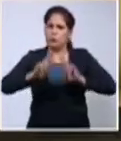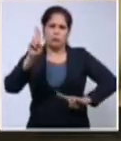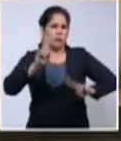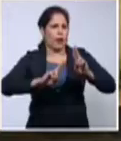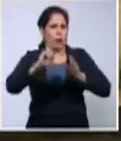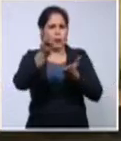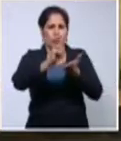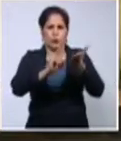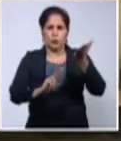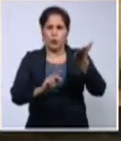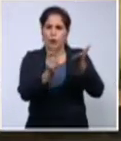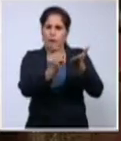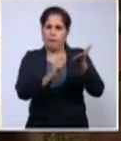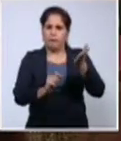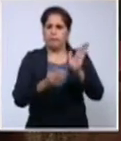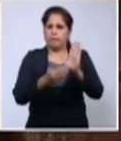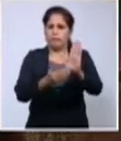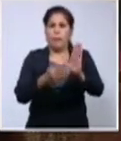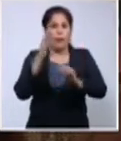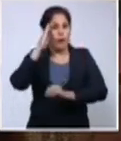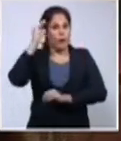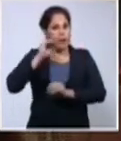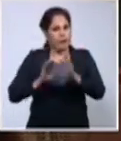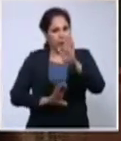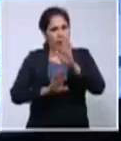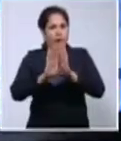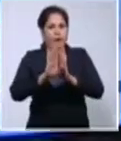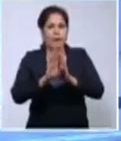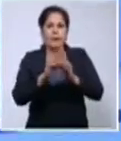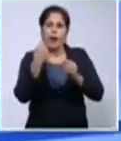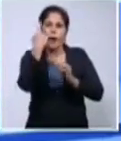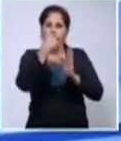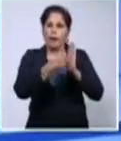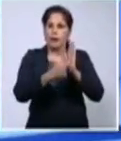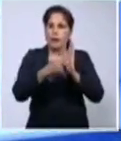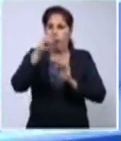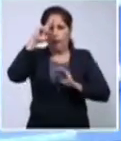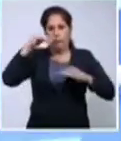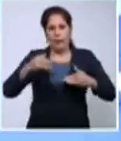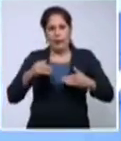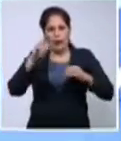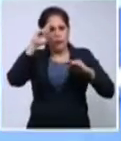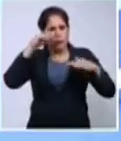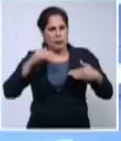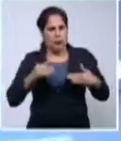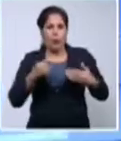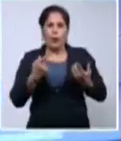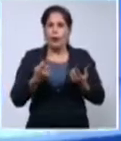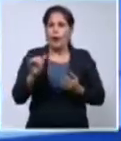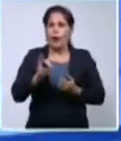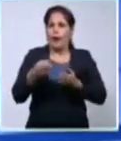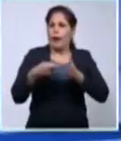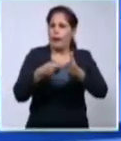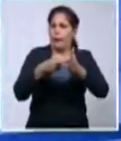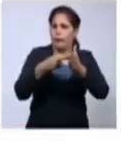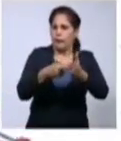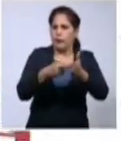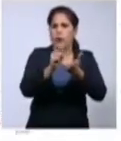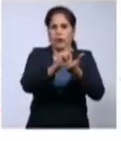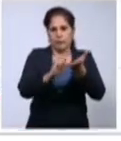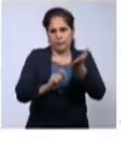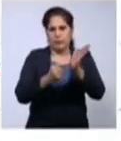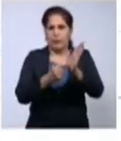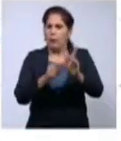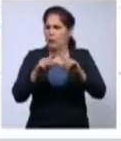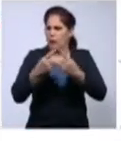resultantes, sin embargo, reconoce avances en la caracterización médica de los padecimientos y la emisión de recomendaciones válidas. Pero